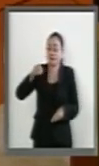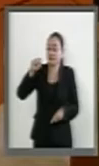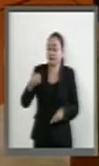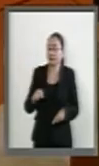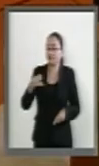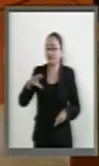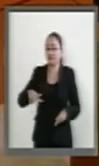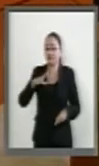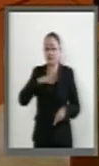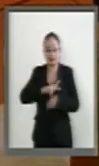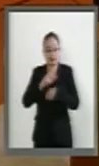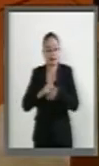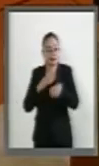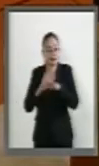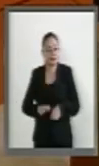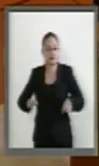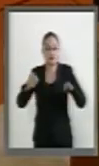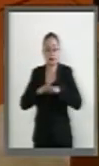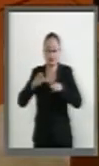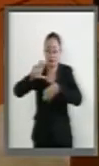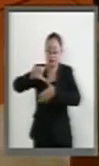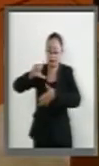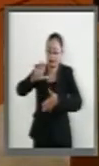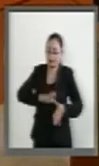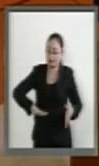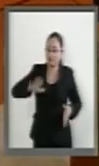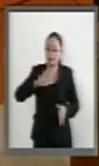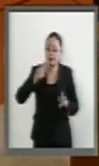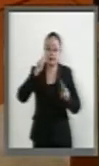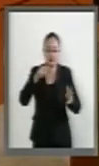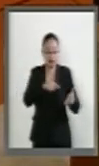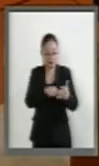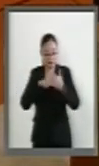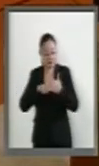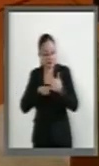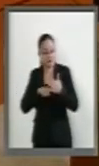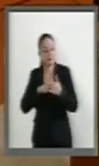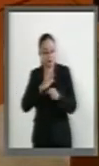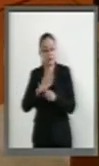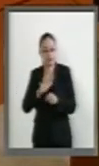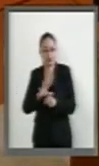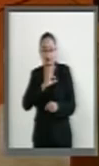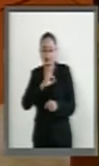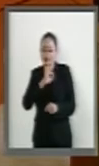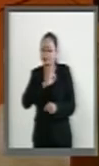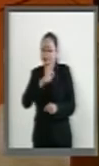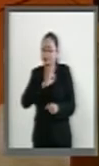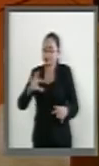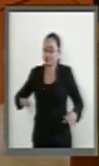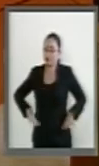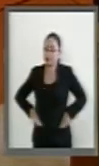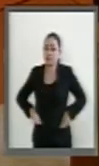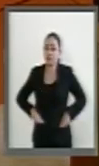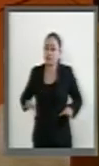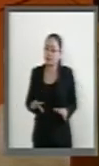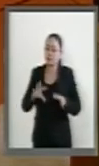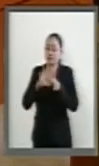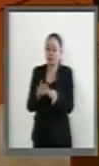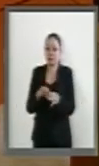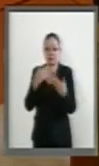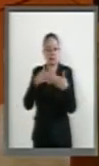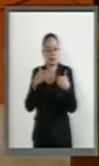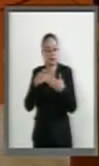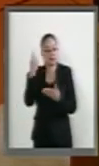clave del cono sur que ven a México como modelo a seguir por nuestra combinación de apertura